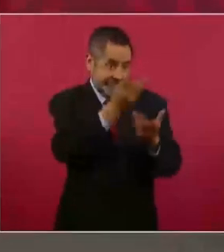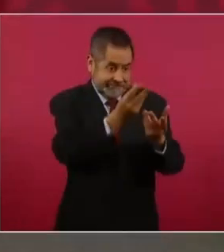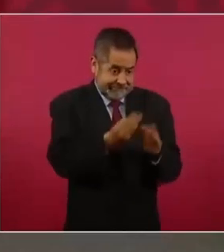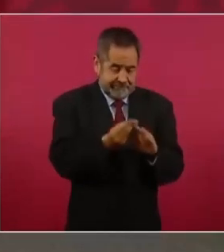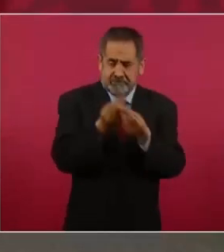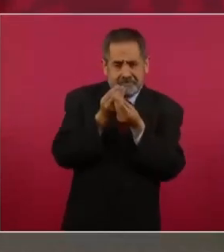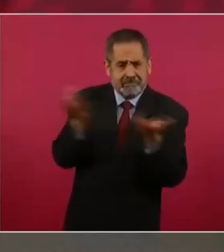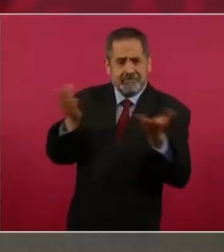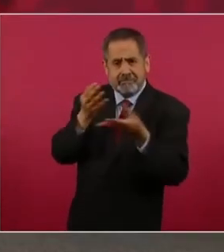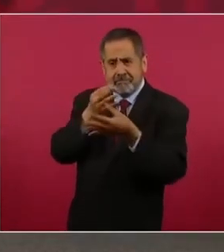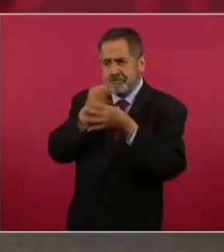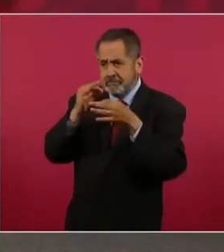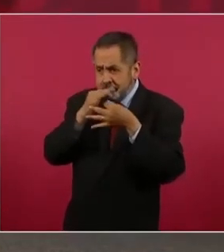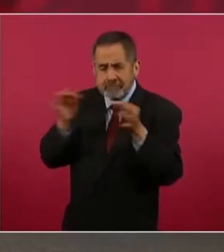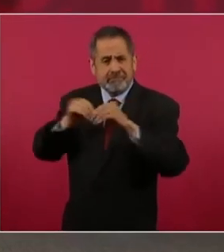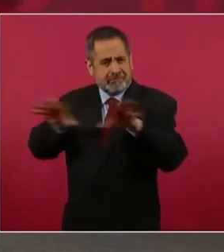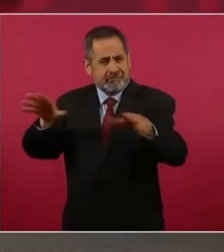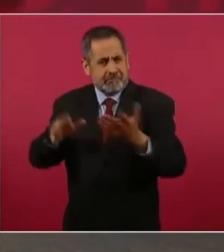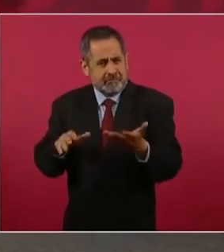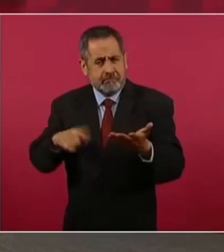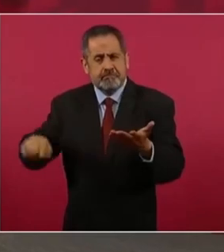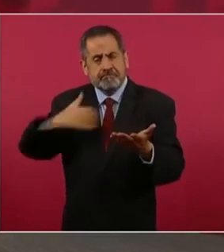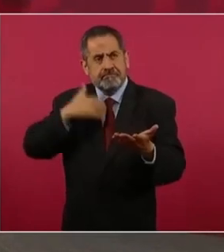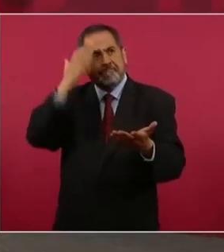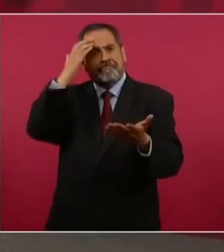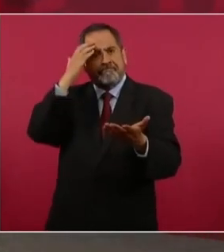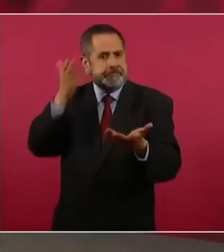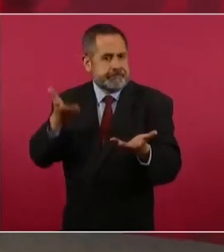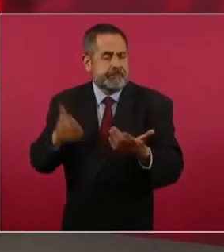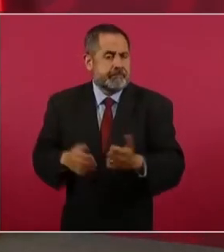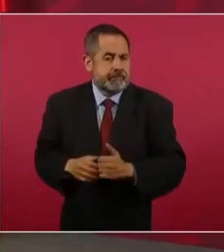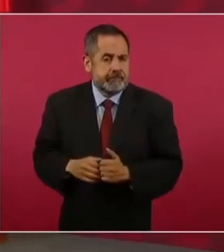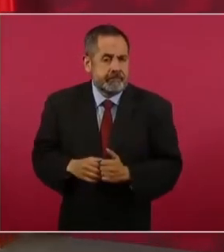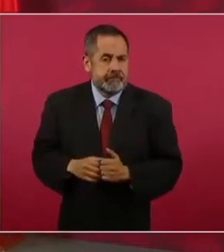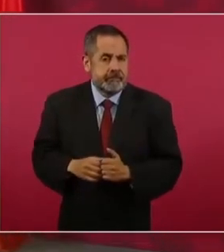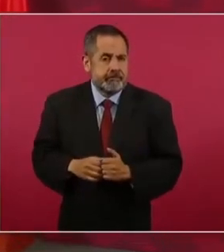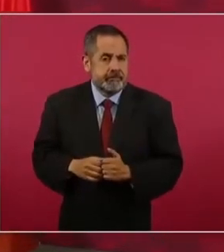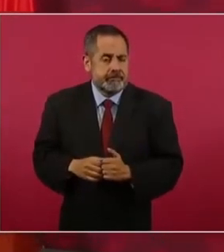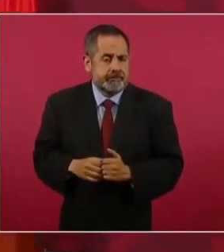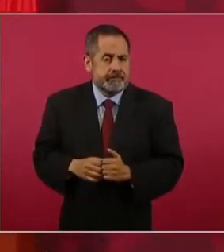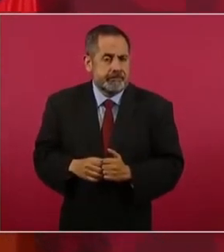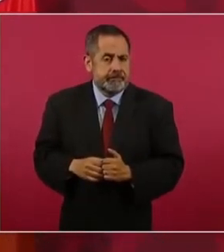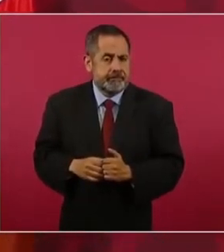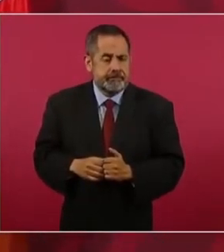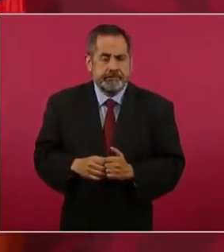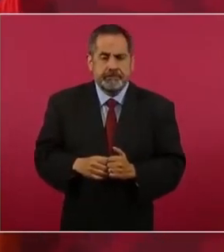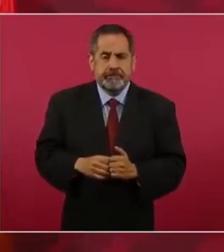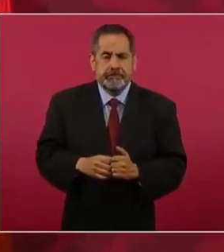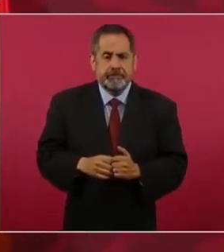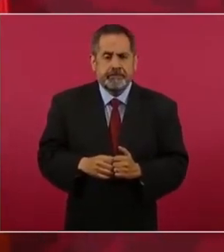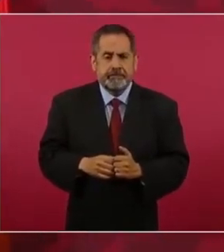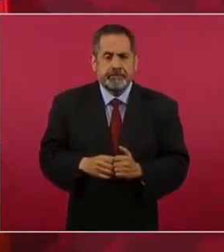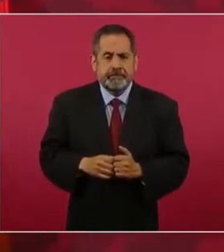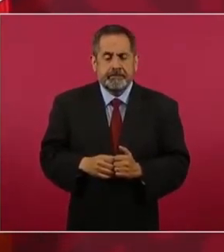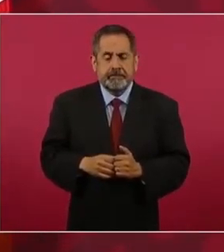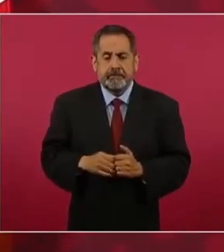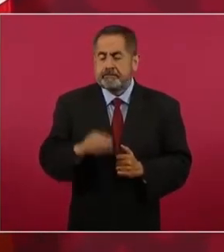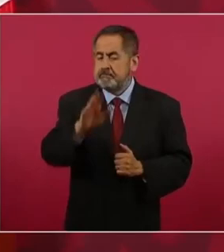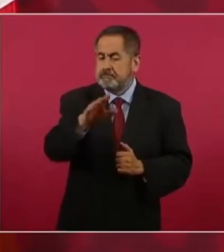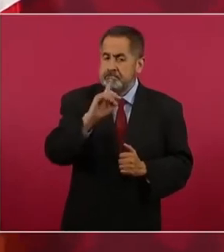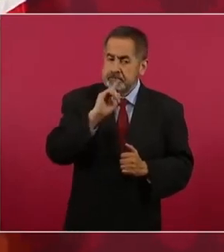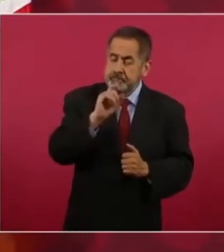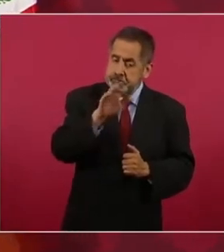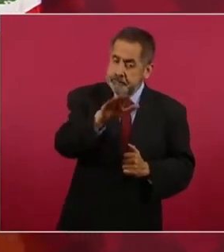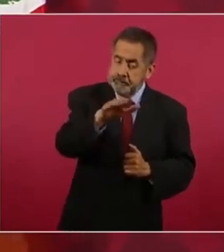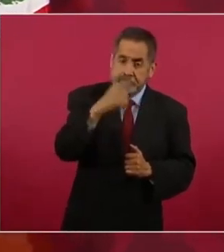Porque también hay países en